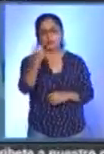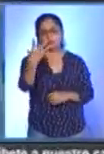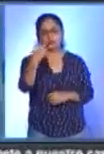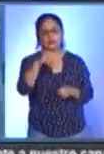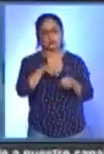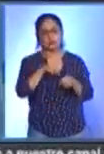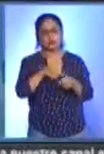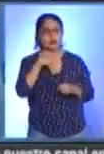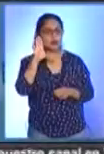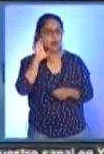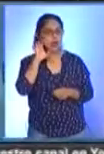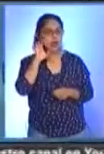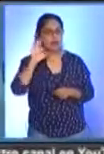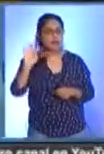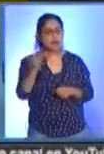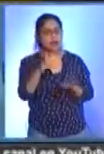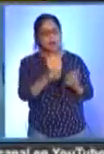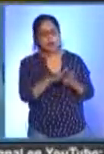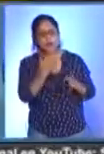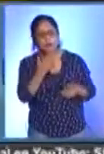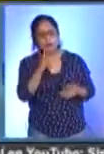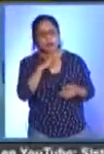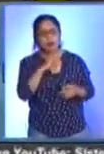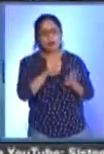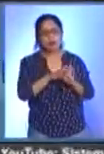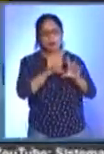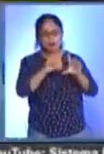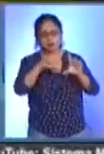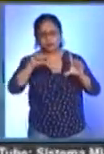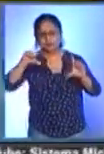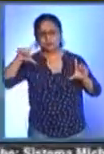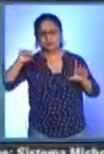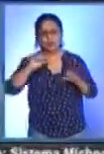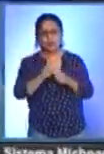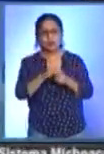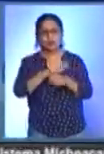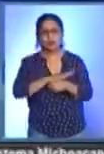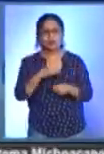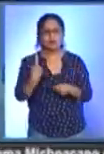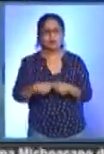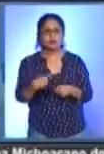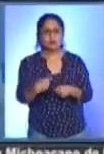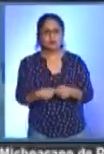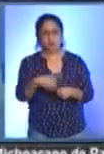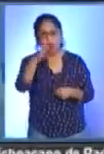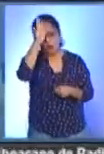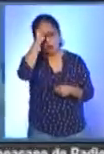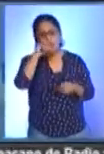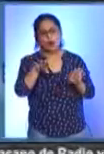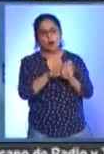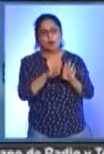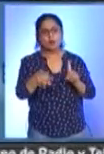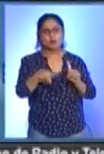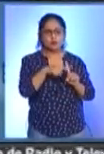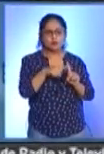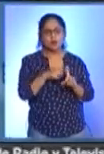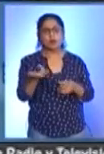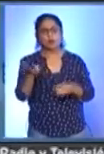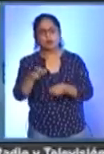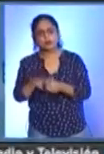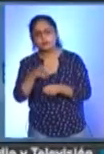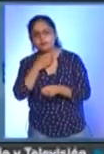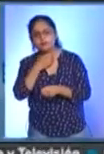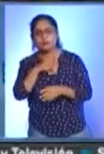en la evaluación federal de comportamiento y riesgo epidémico del COVID-19. De acuerdo a la dispersión, positividad, hospitalización